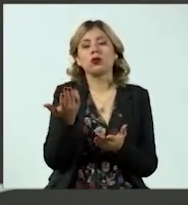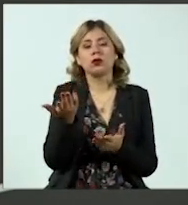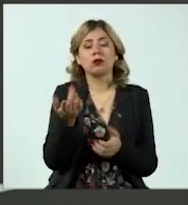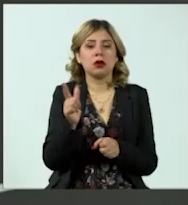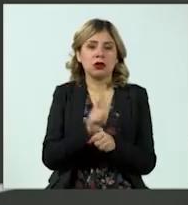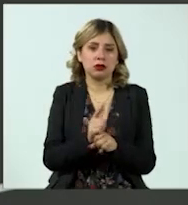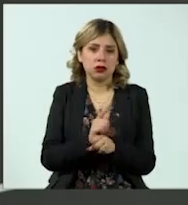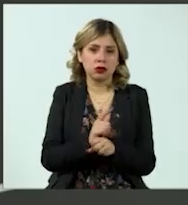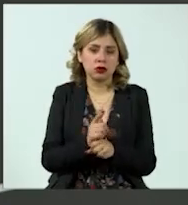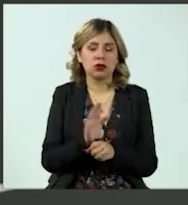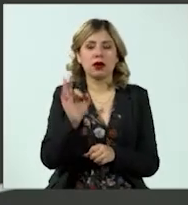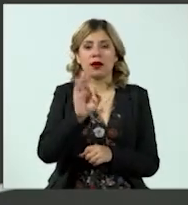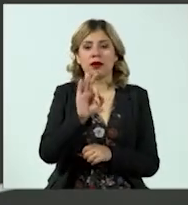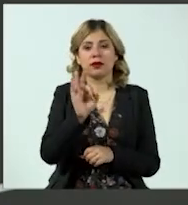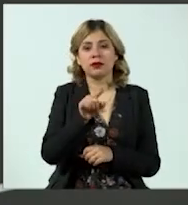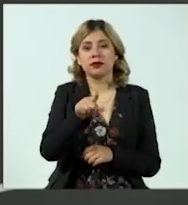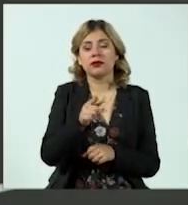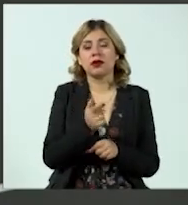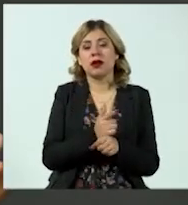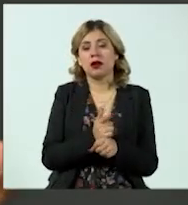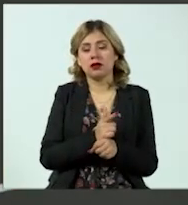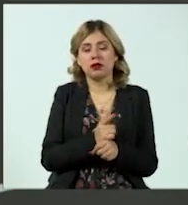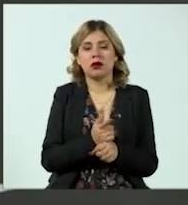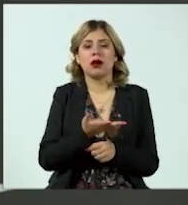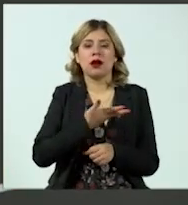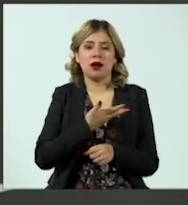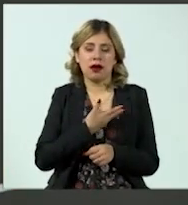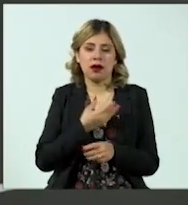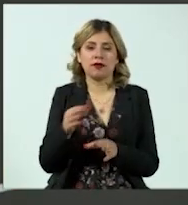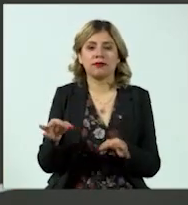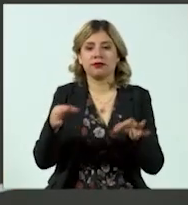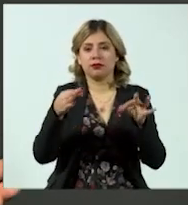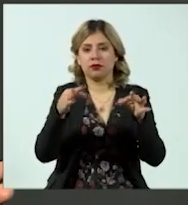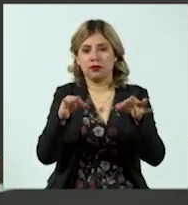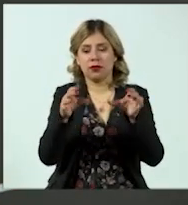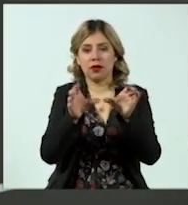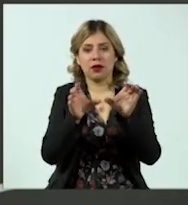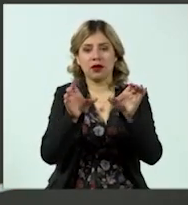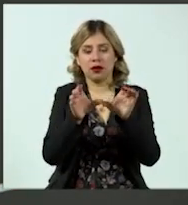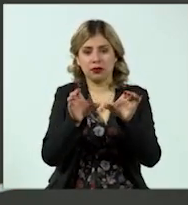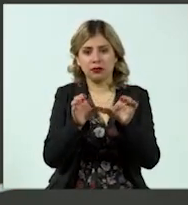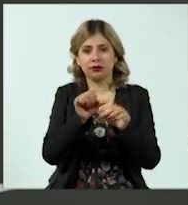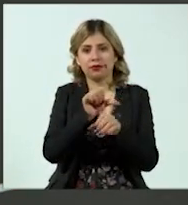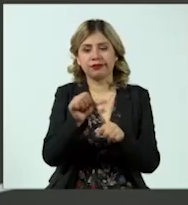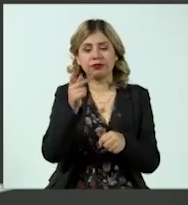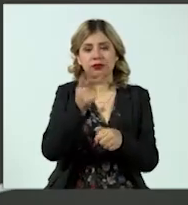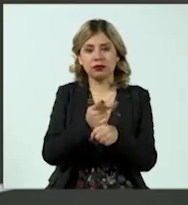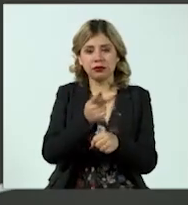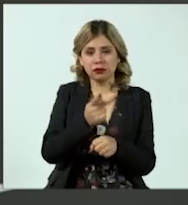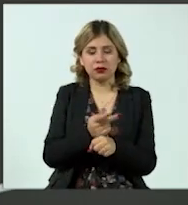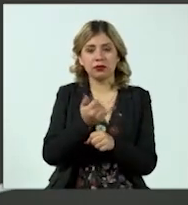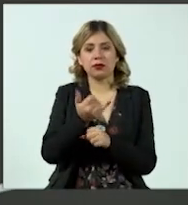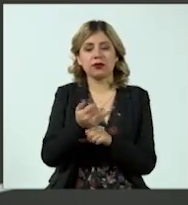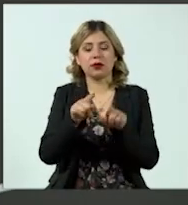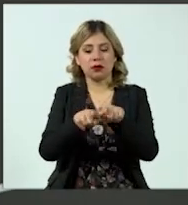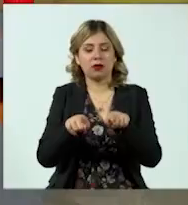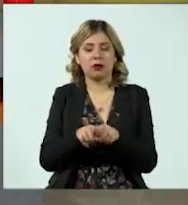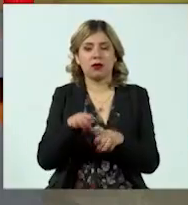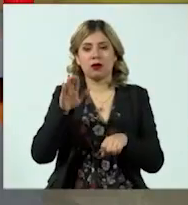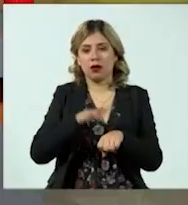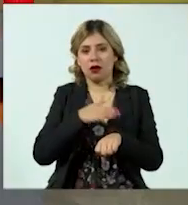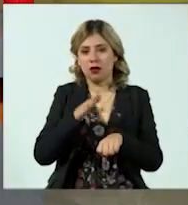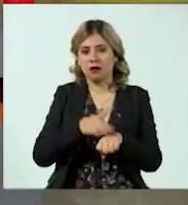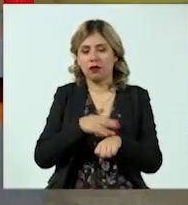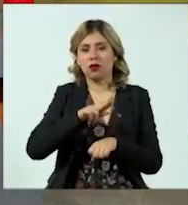Si vas a estudiar una licenciatura, presentar principalmente tu certificado de preparatoria con un promedio no